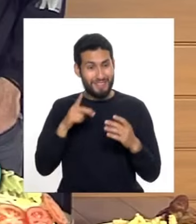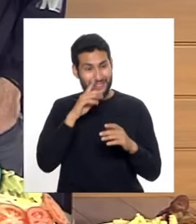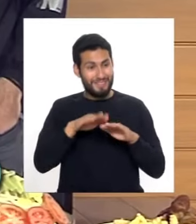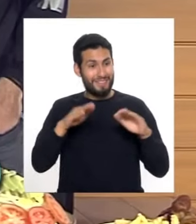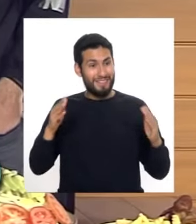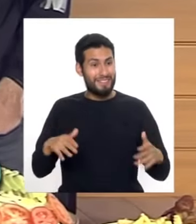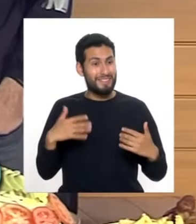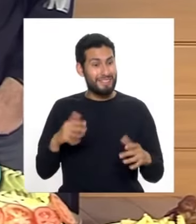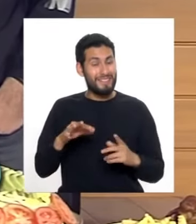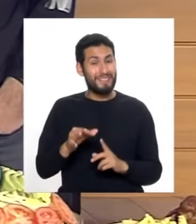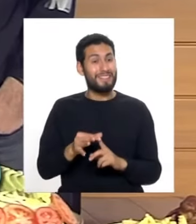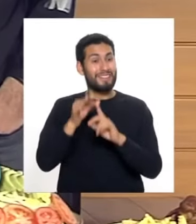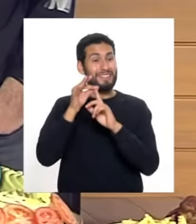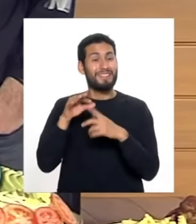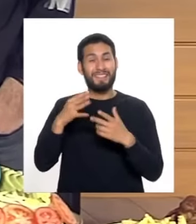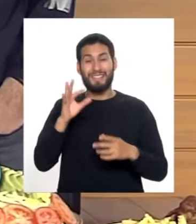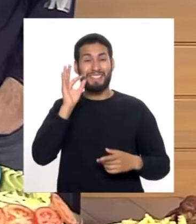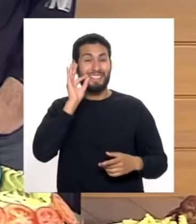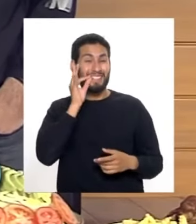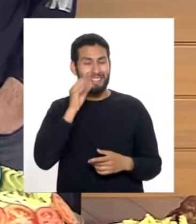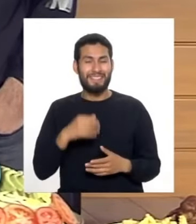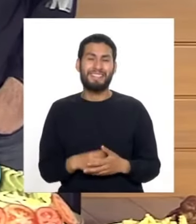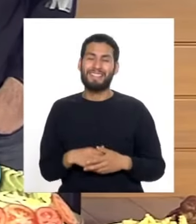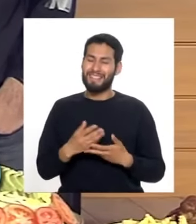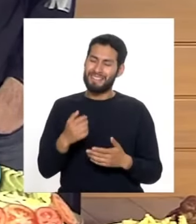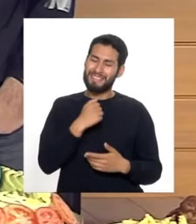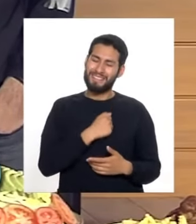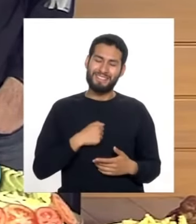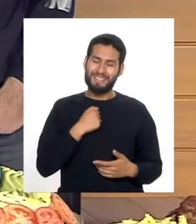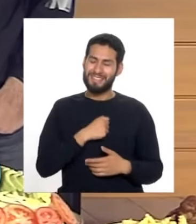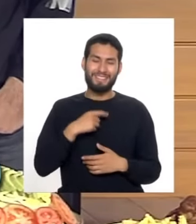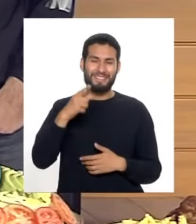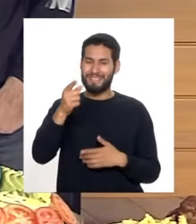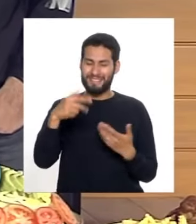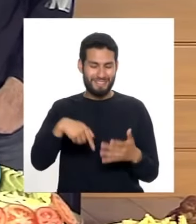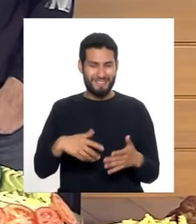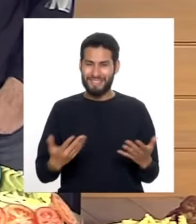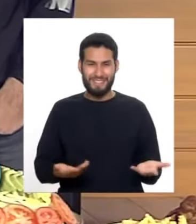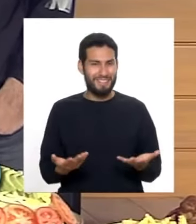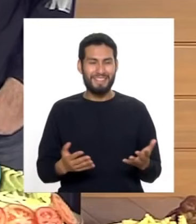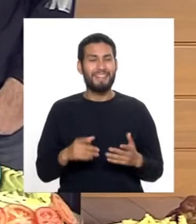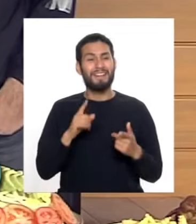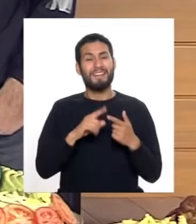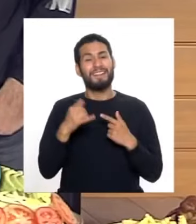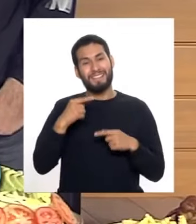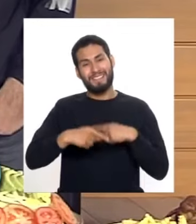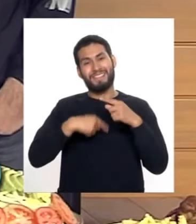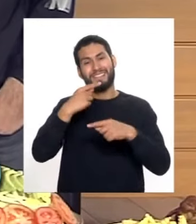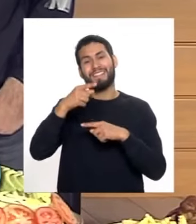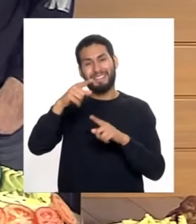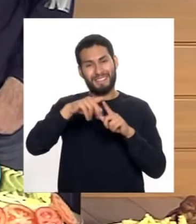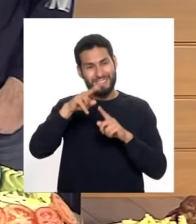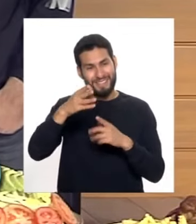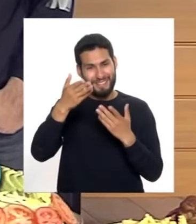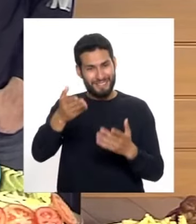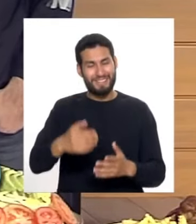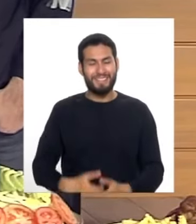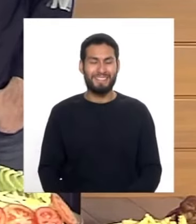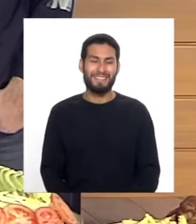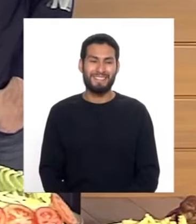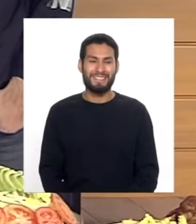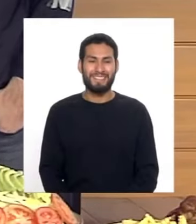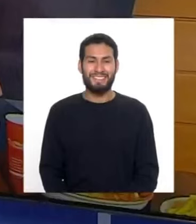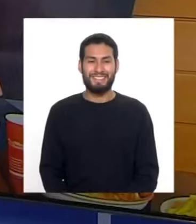tan especial y exquisita, lo siento, Christopher, qué pena que no estés por aquí, vamos regresando a Estudios con ustedes, chicos.